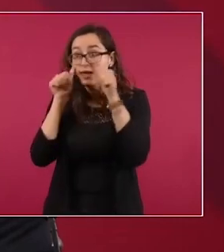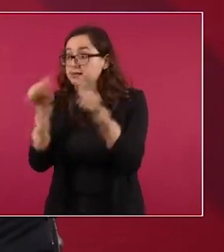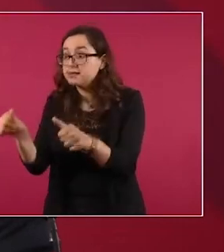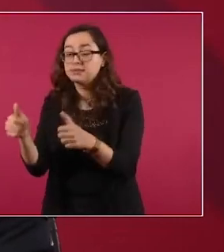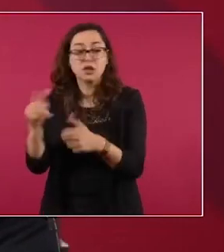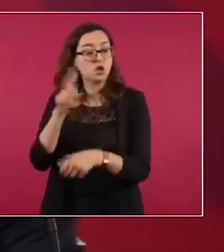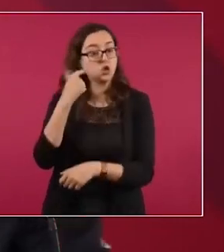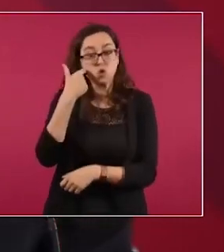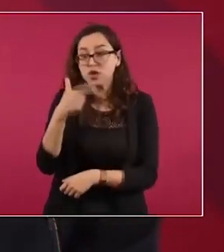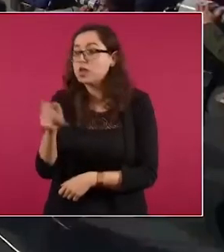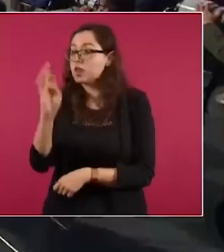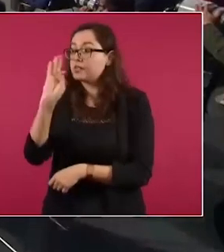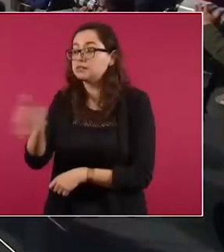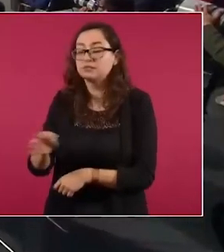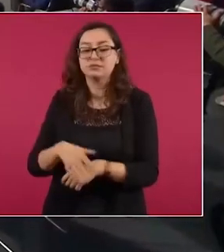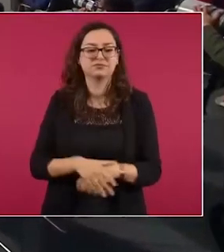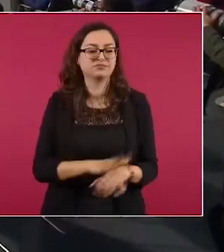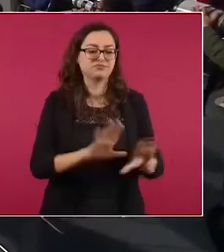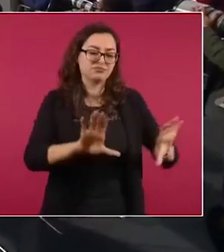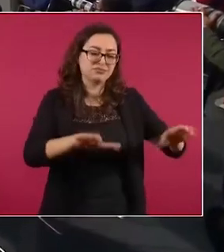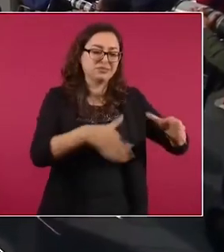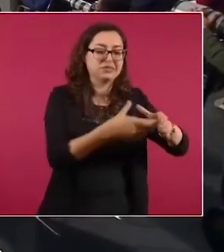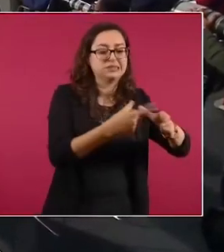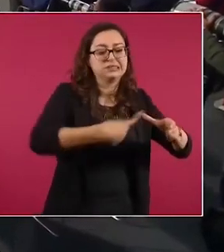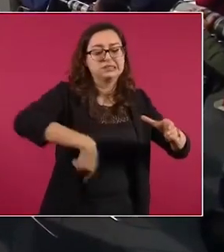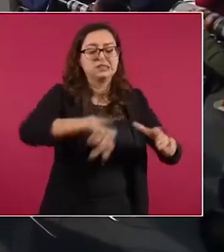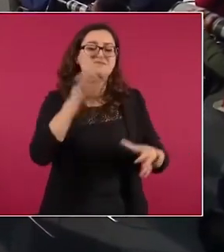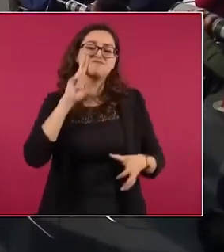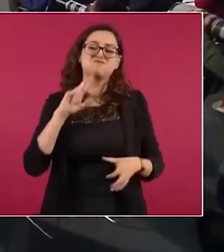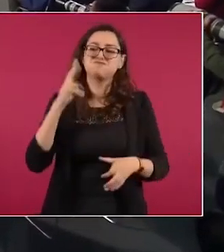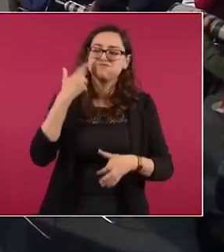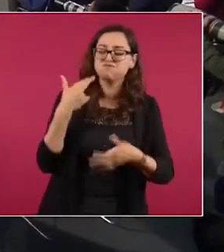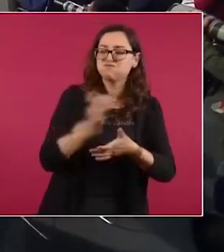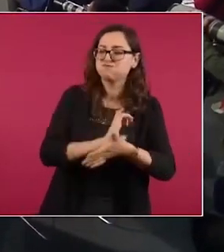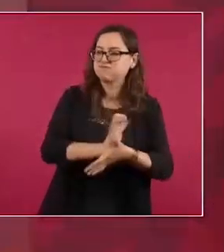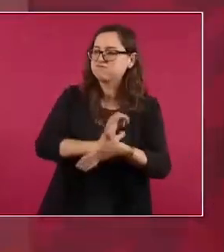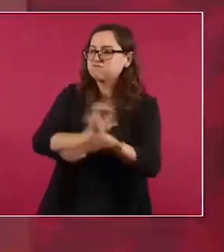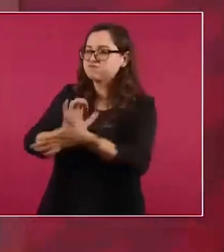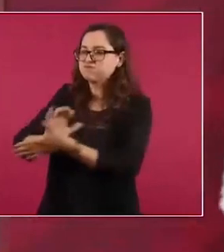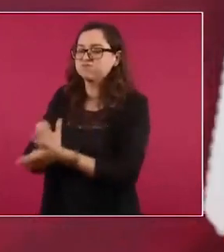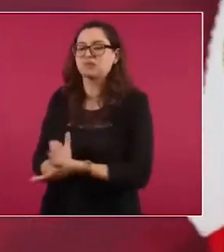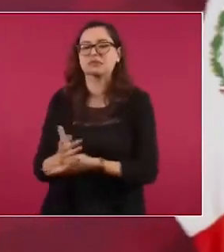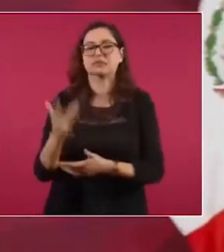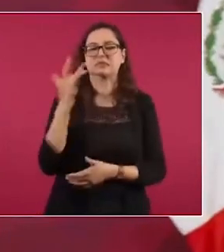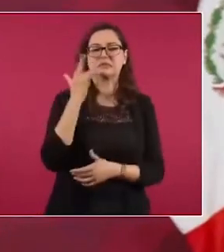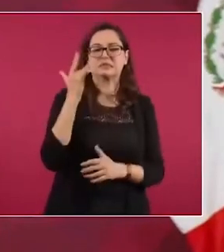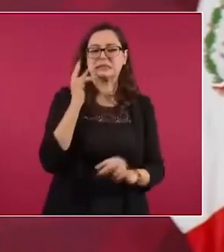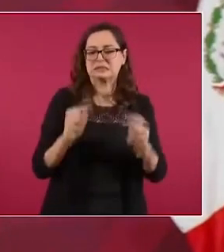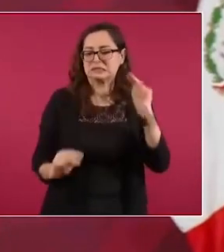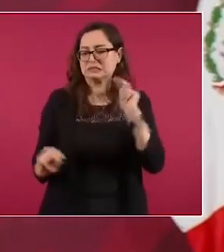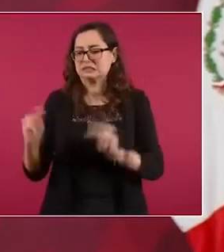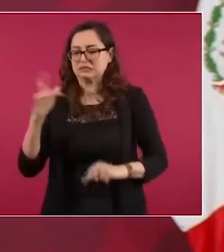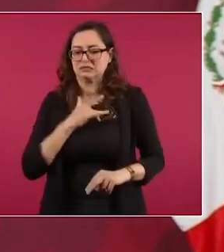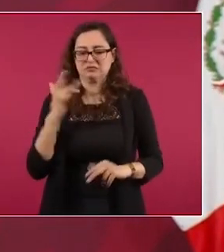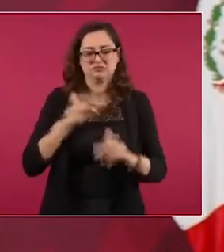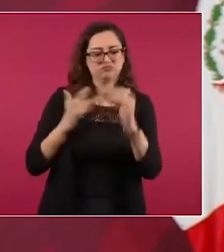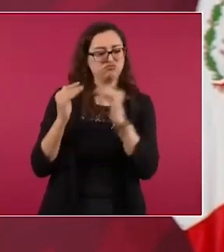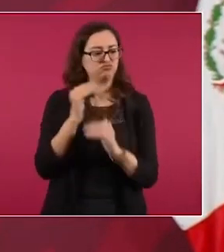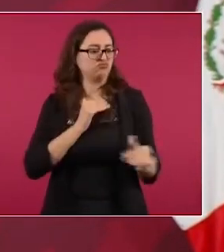Porque son muy clasistas, muy racistas. Se sienten superiores.